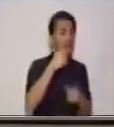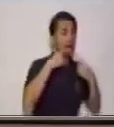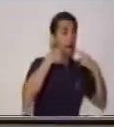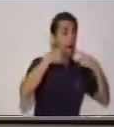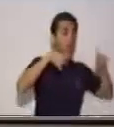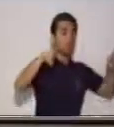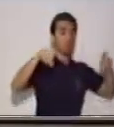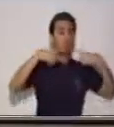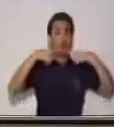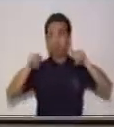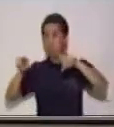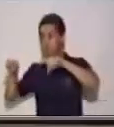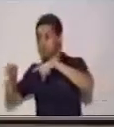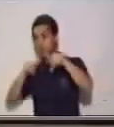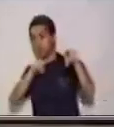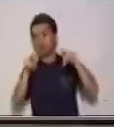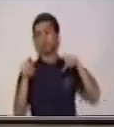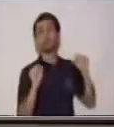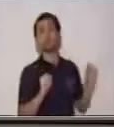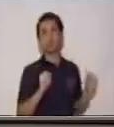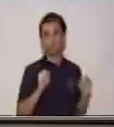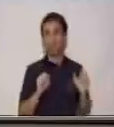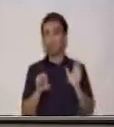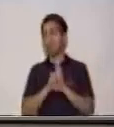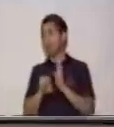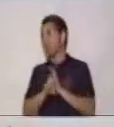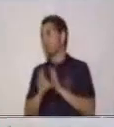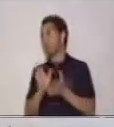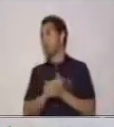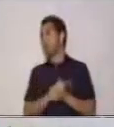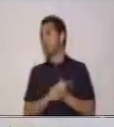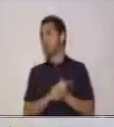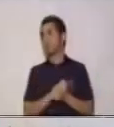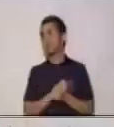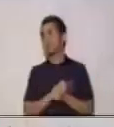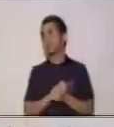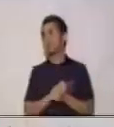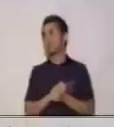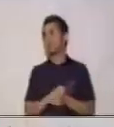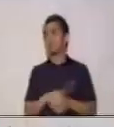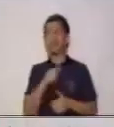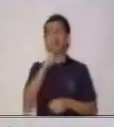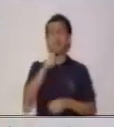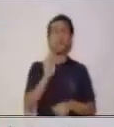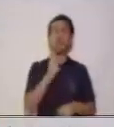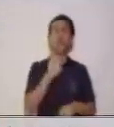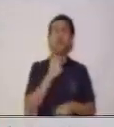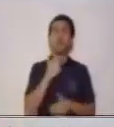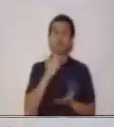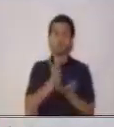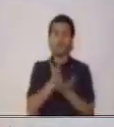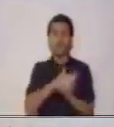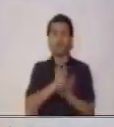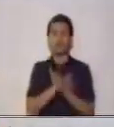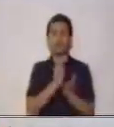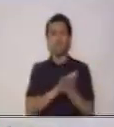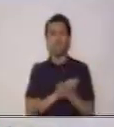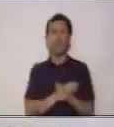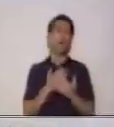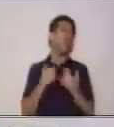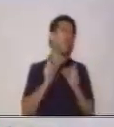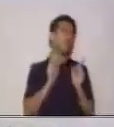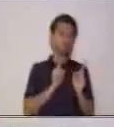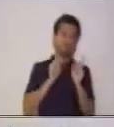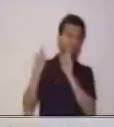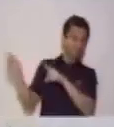publicitarios. Por ejemplo, si a ti no te gusta cocinar porque crees que tu mamá es la que en